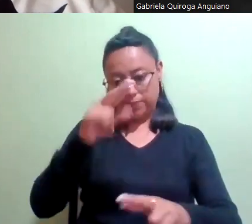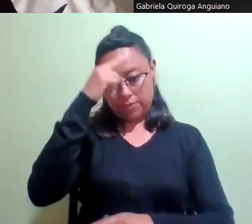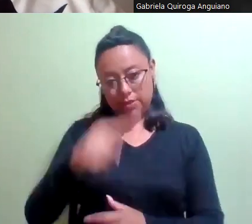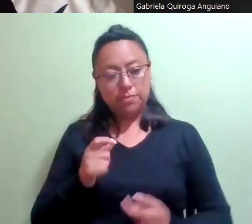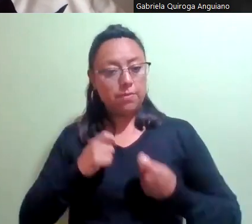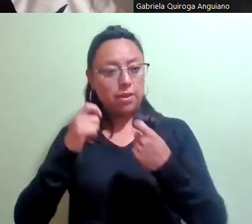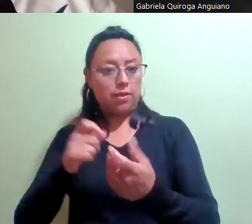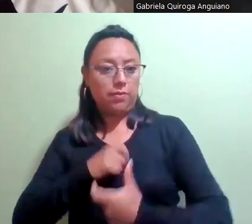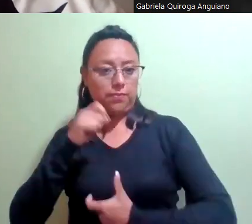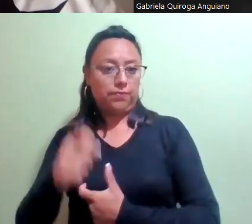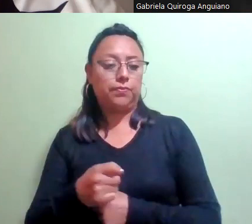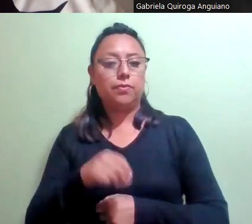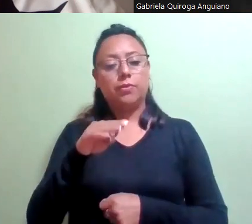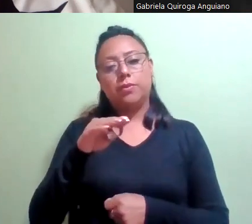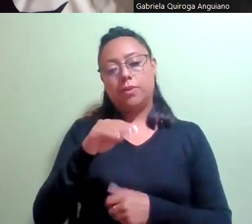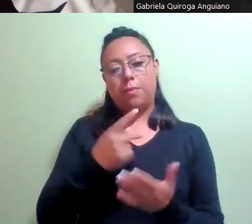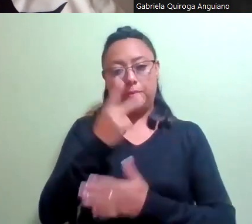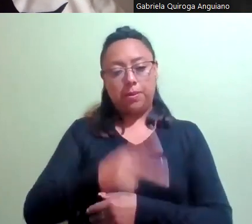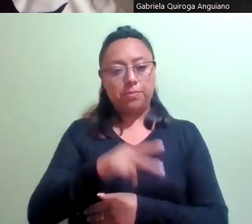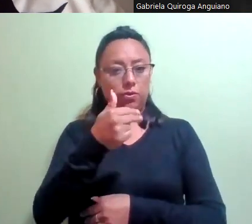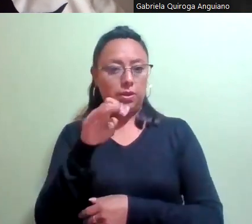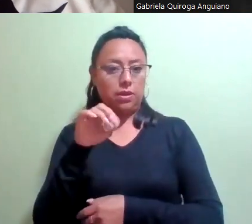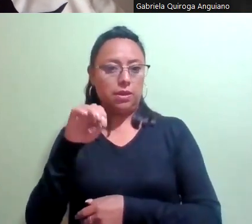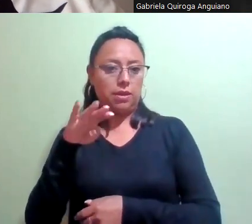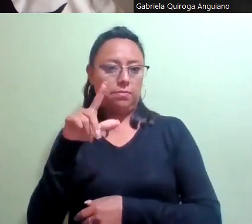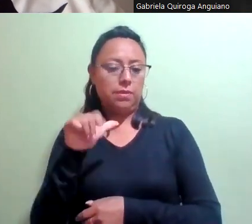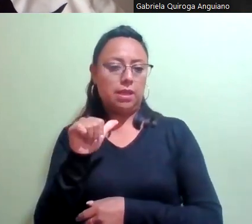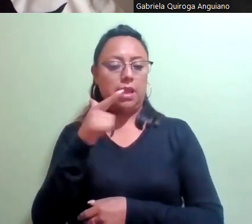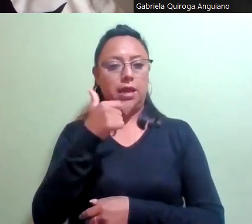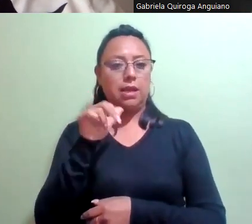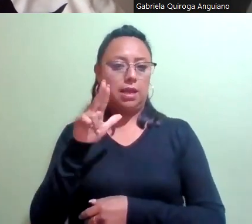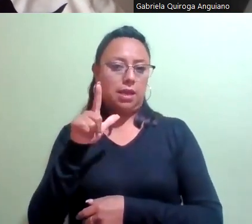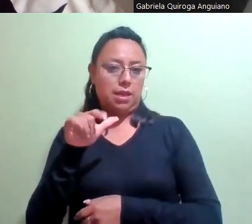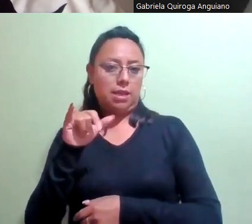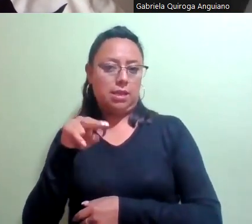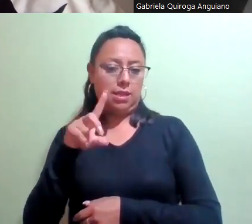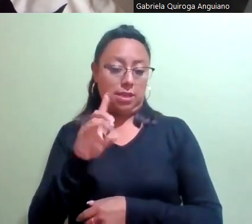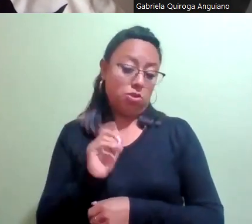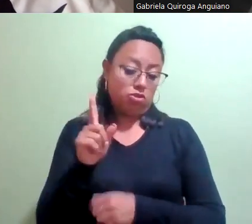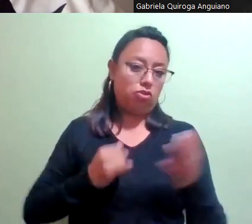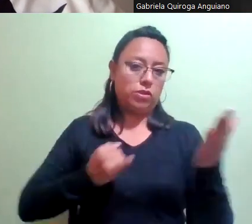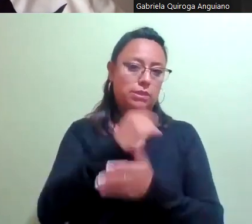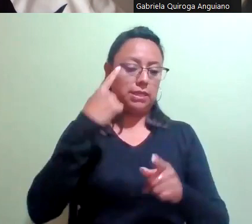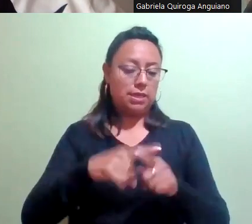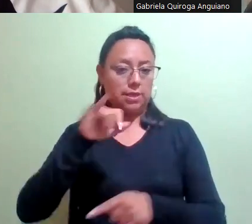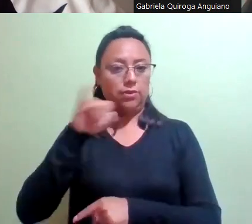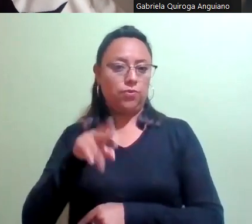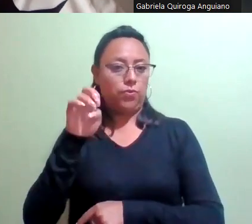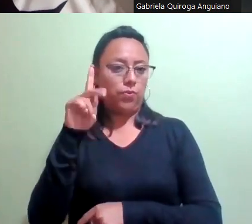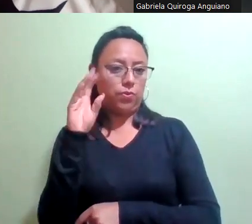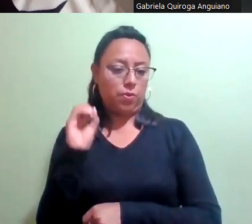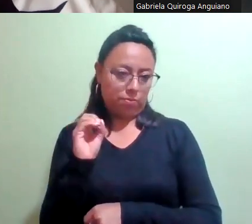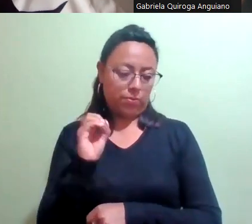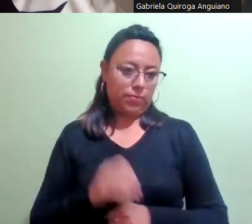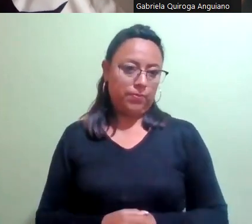medalla al mérito Hermila Galindos estará a lo dispuesto por la Junta de Coordinación Política a efecto de llevar a cabo la entrega de la medalla en los términos